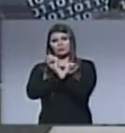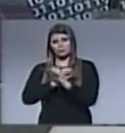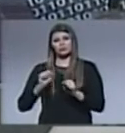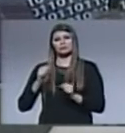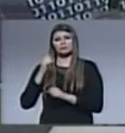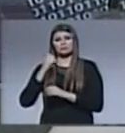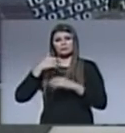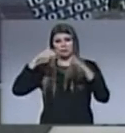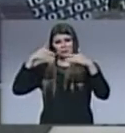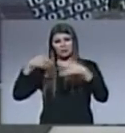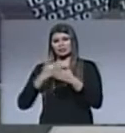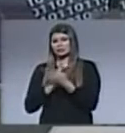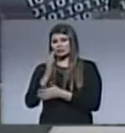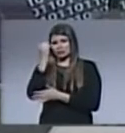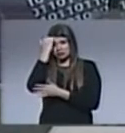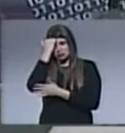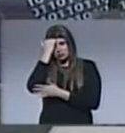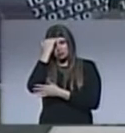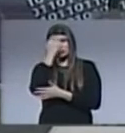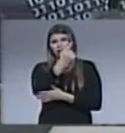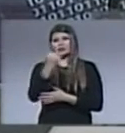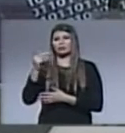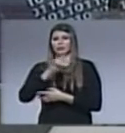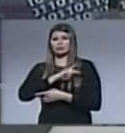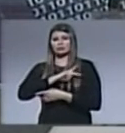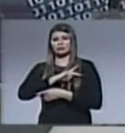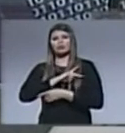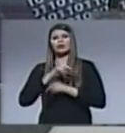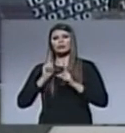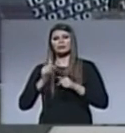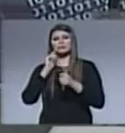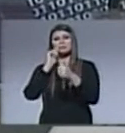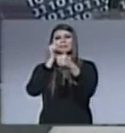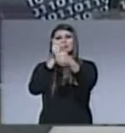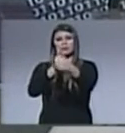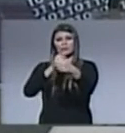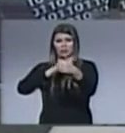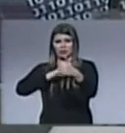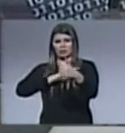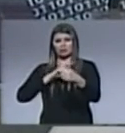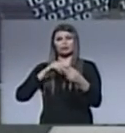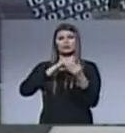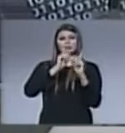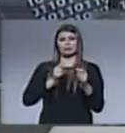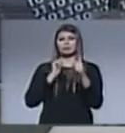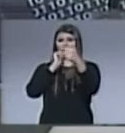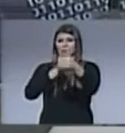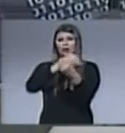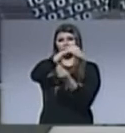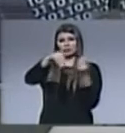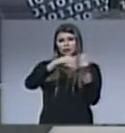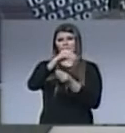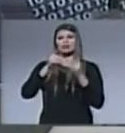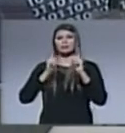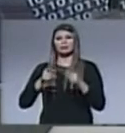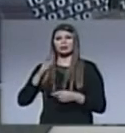llamar al arrepentimiento. Dirigiéndose a las personas, a las sociedades y a los